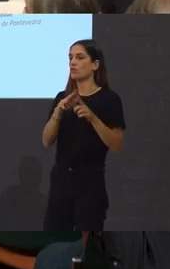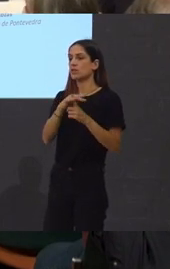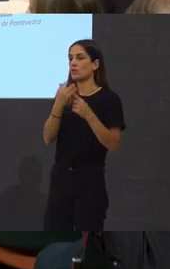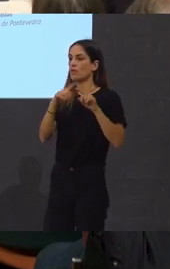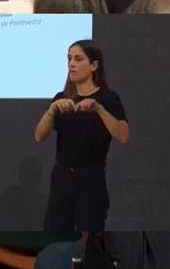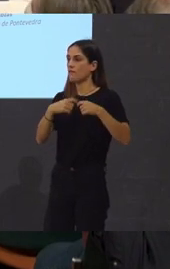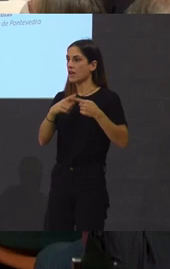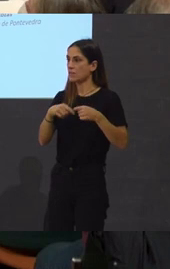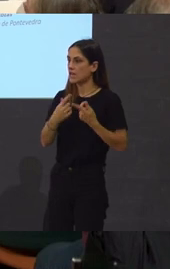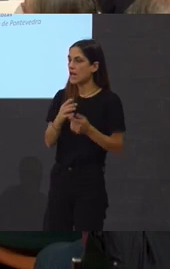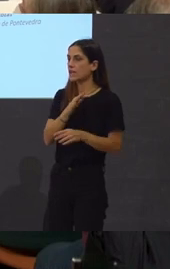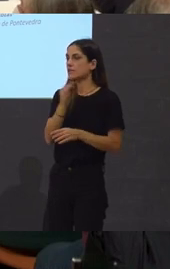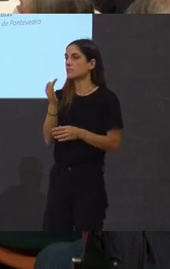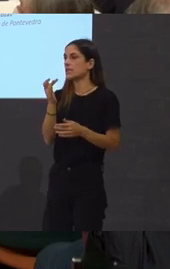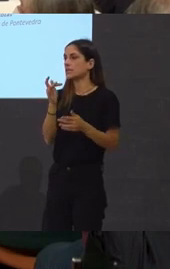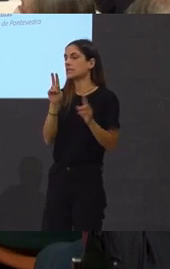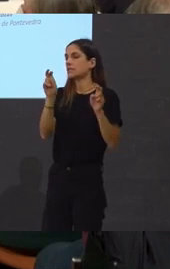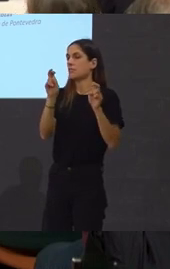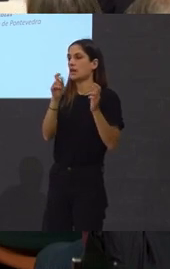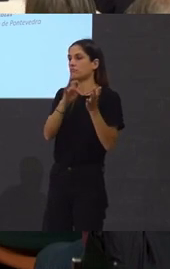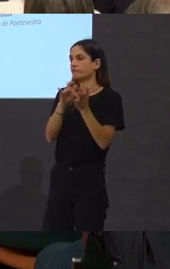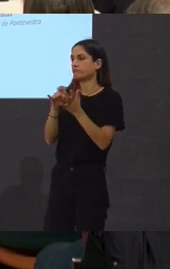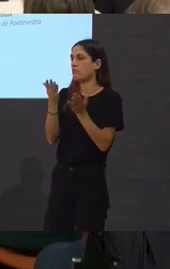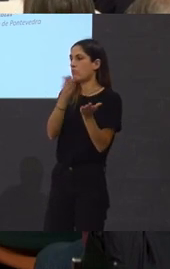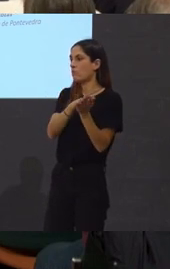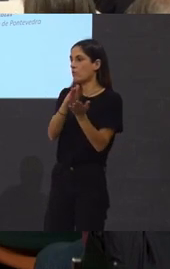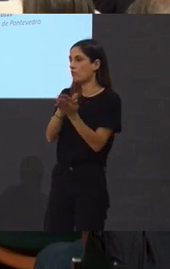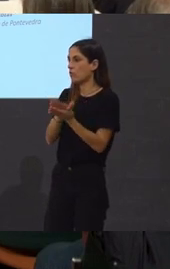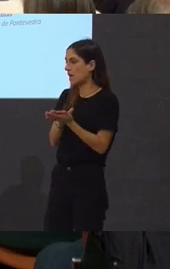coas cunetas, coas mortes, con cousas, nas que